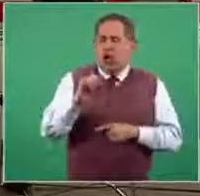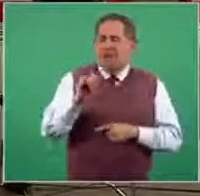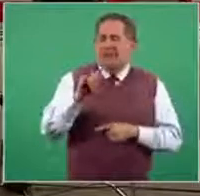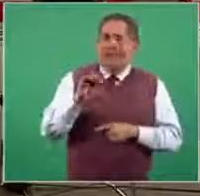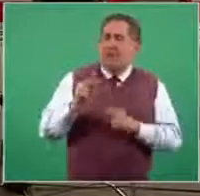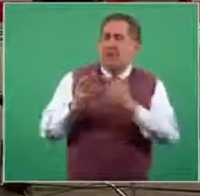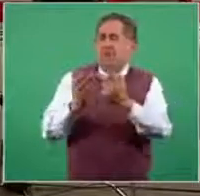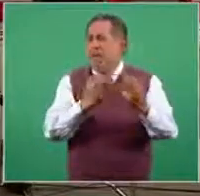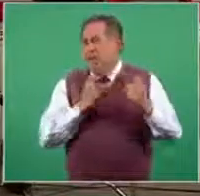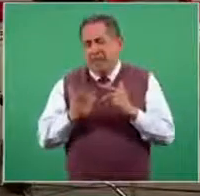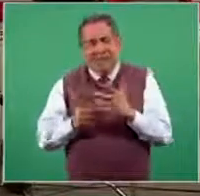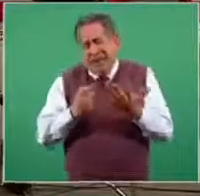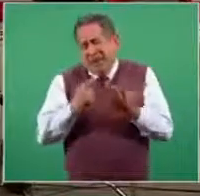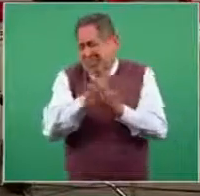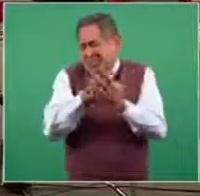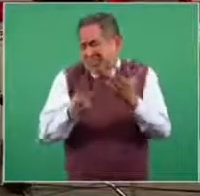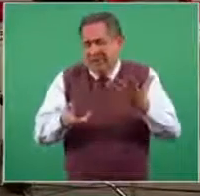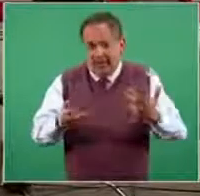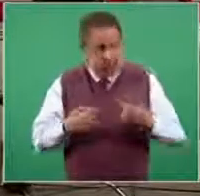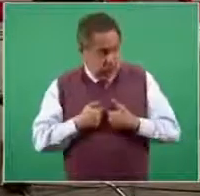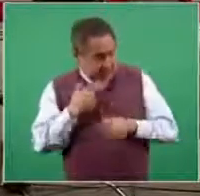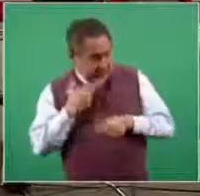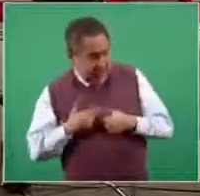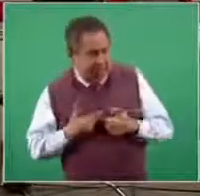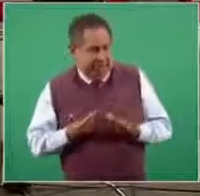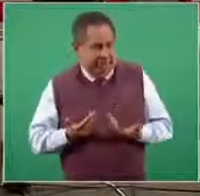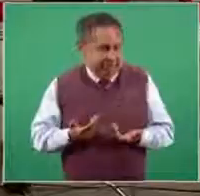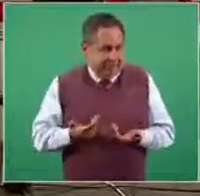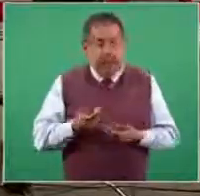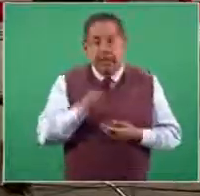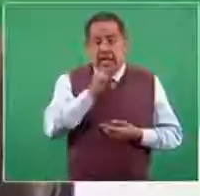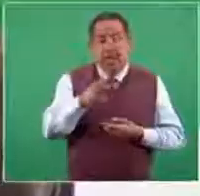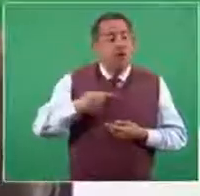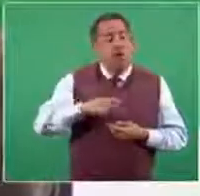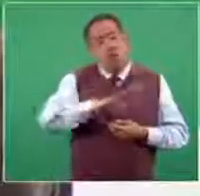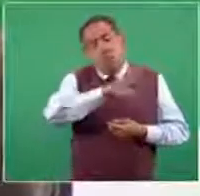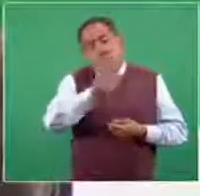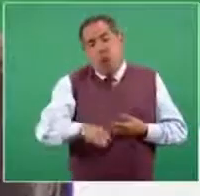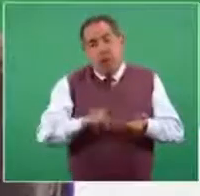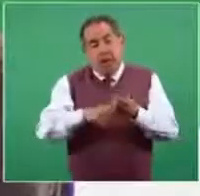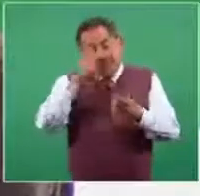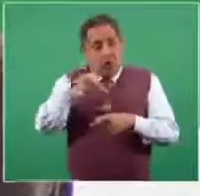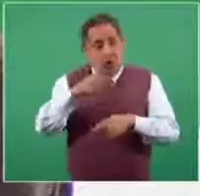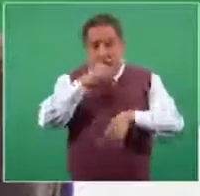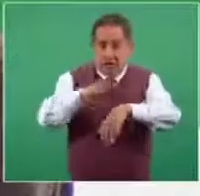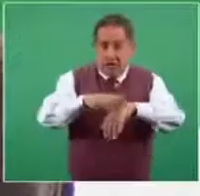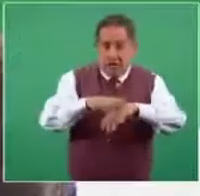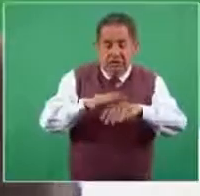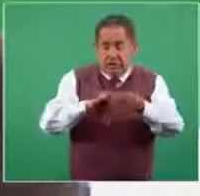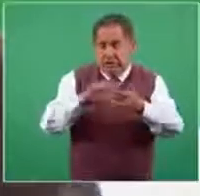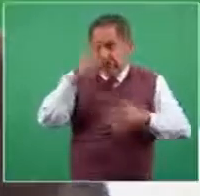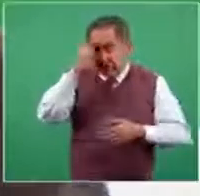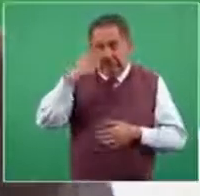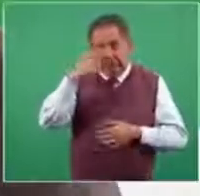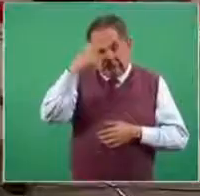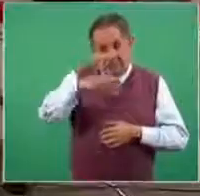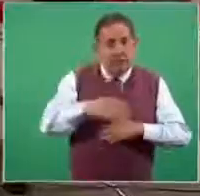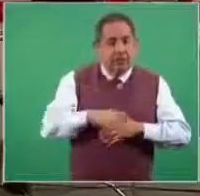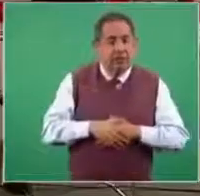etcétera, etcétera. Y la mortalidad en México también, no olvidemos, esto ya casi no lo hemos mencionado, pero lo recordamos.